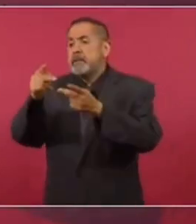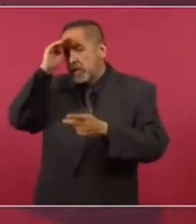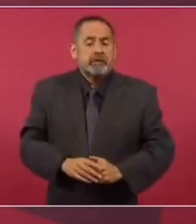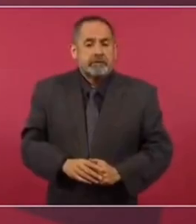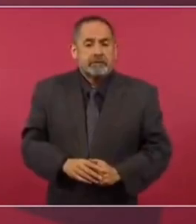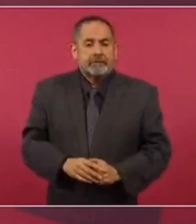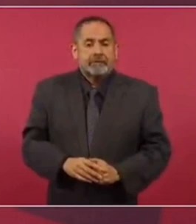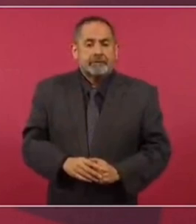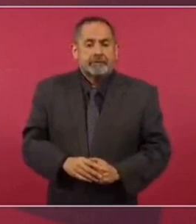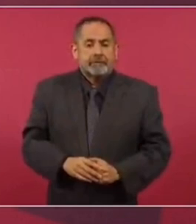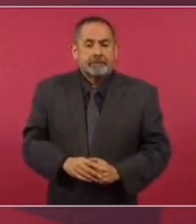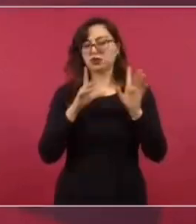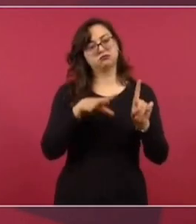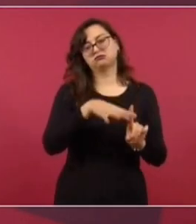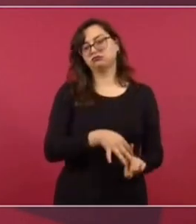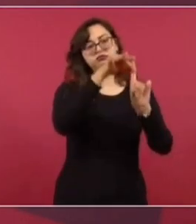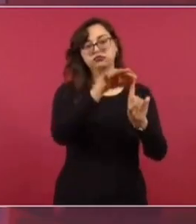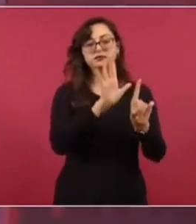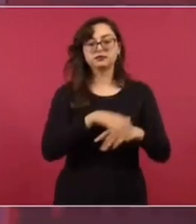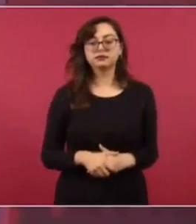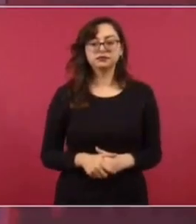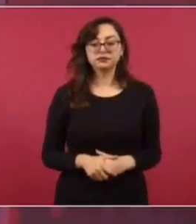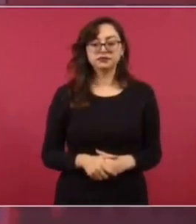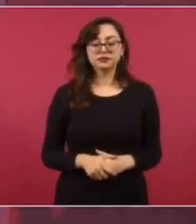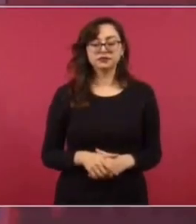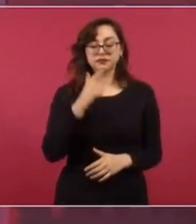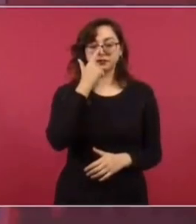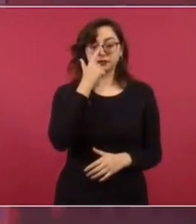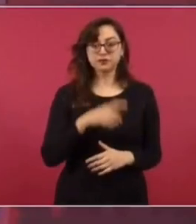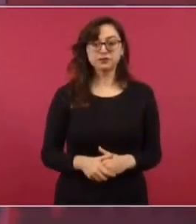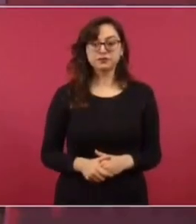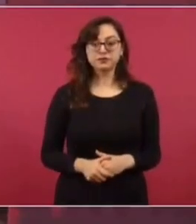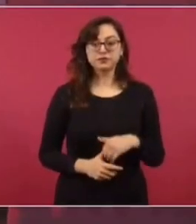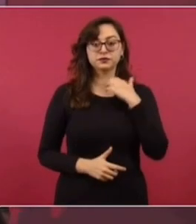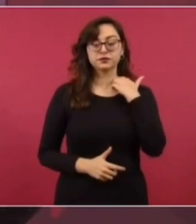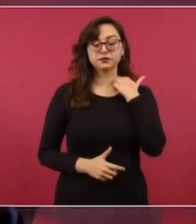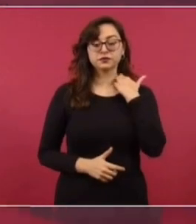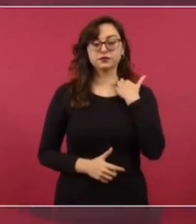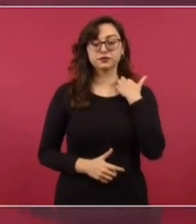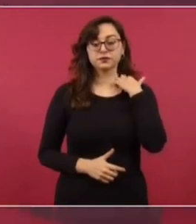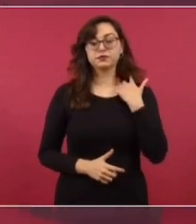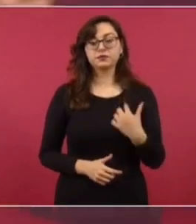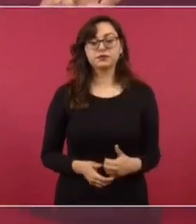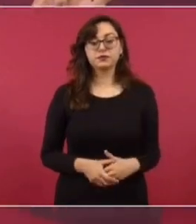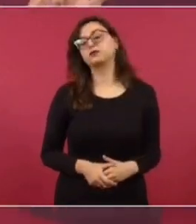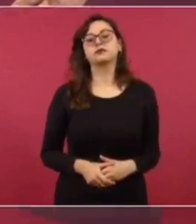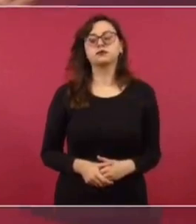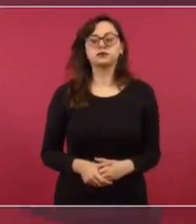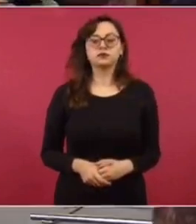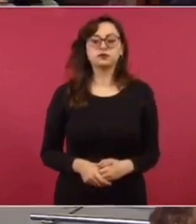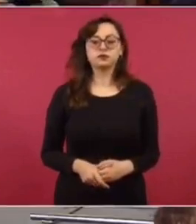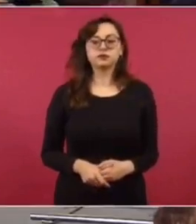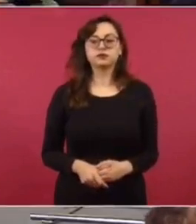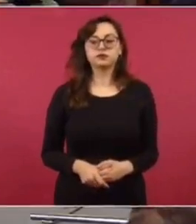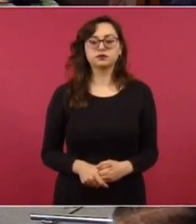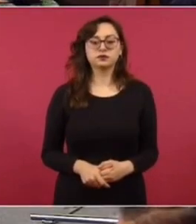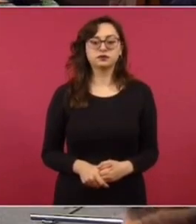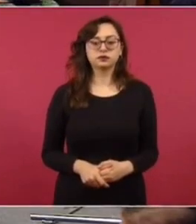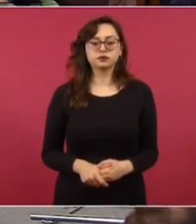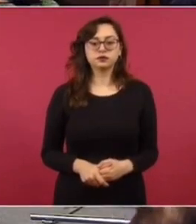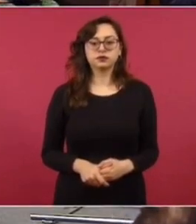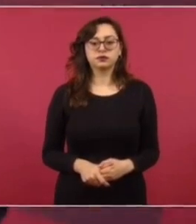está pensando la gente, los ciudadanos. Entonces, nadie debe estar pensando, ningún político